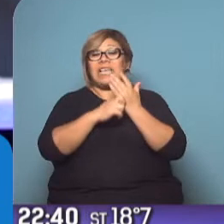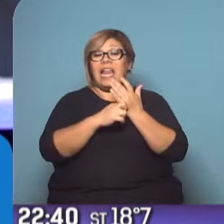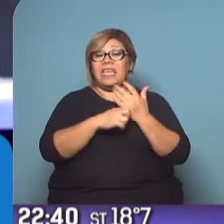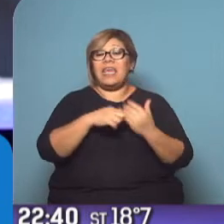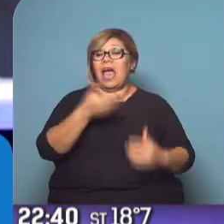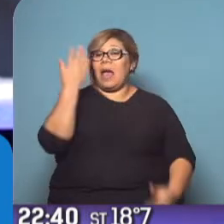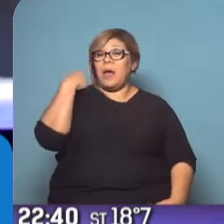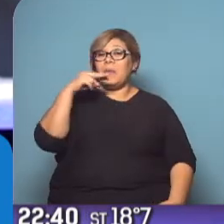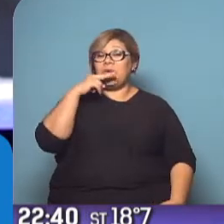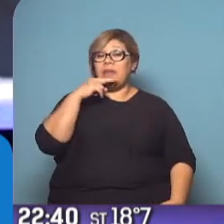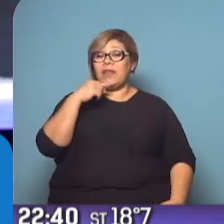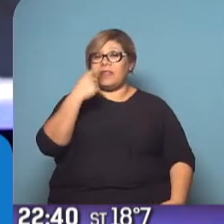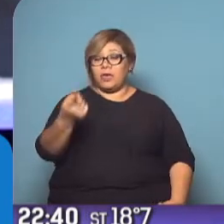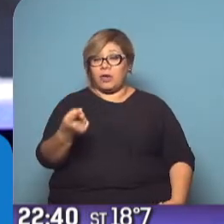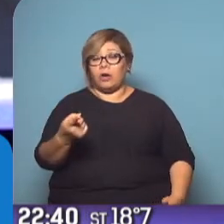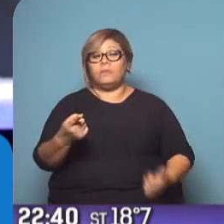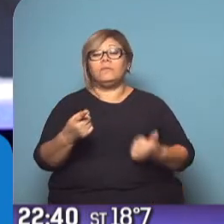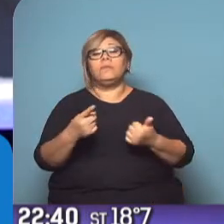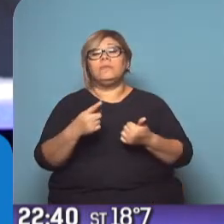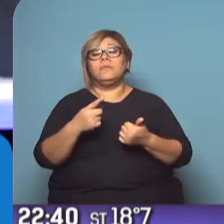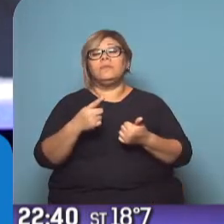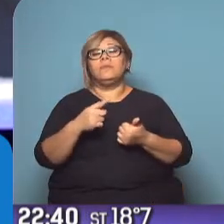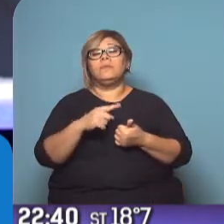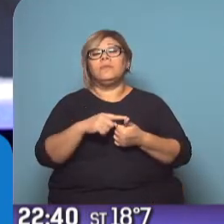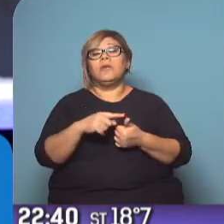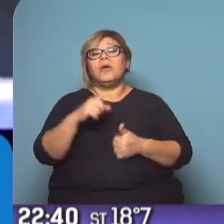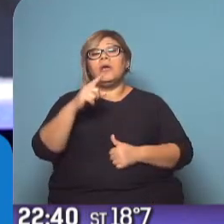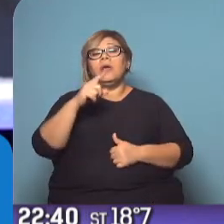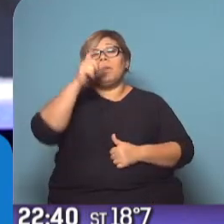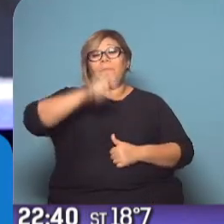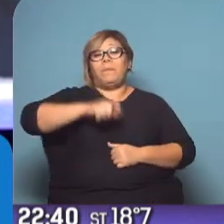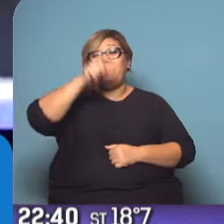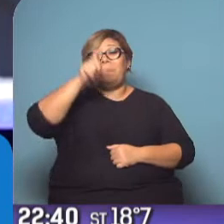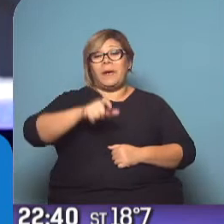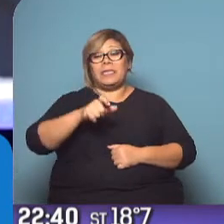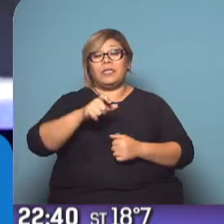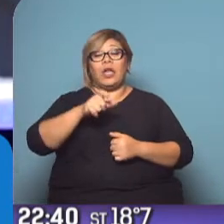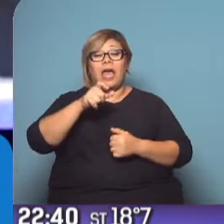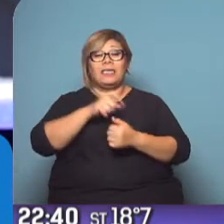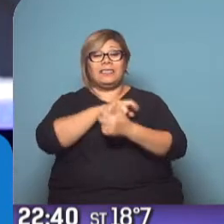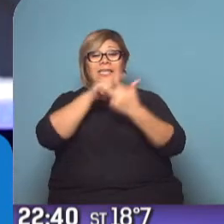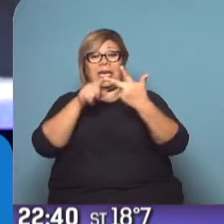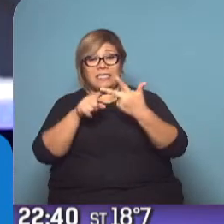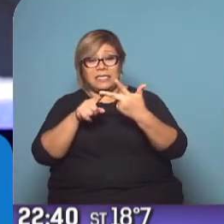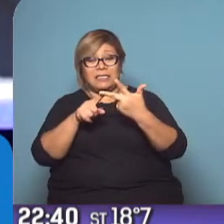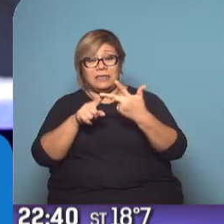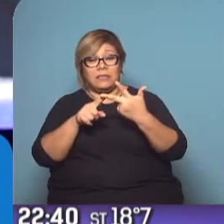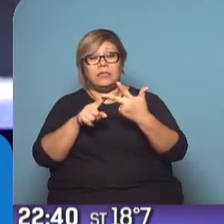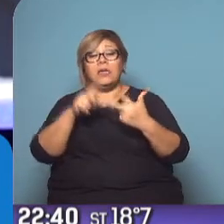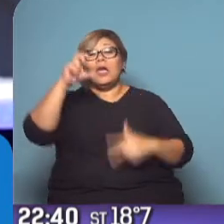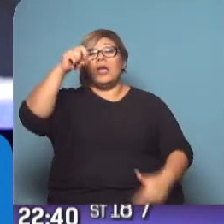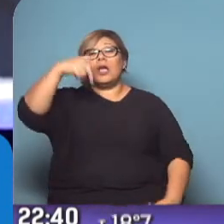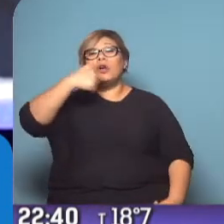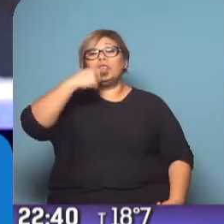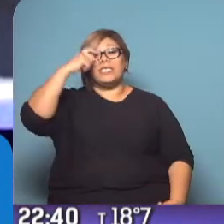Charles Pulchemont, Antonín Comín, que son consejeros, y Clara Posantí, ambos consejeros,